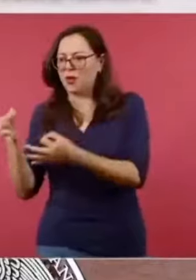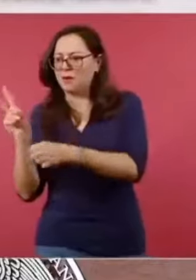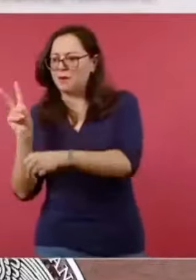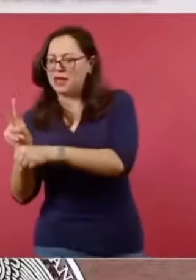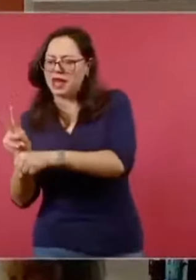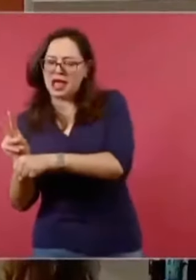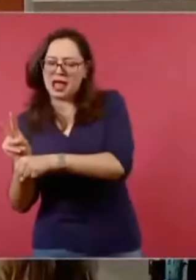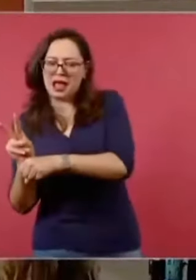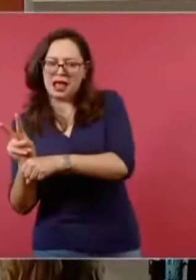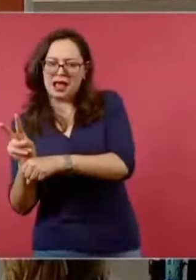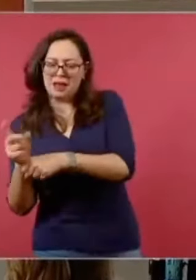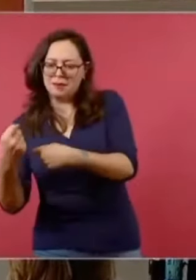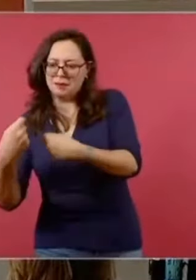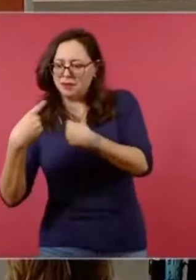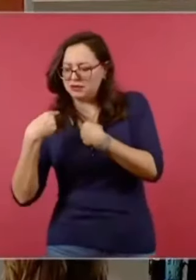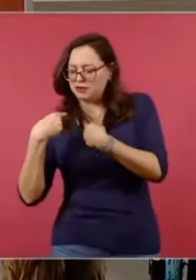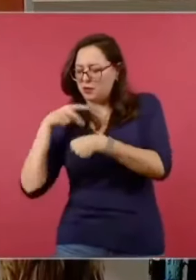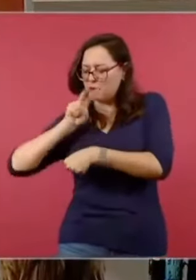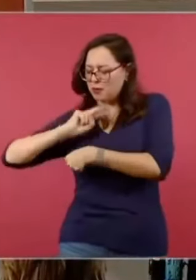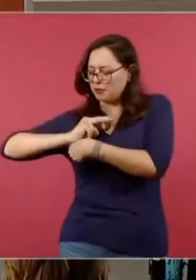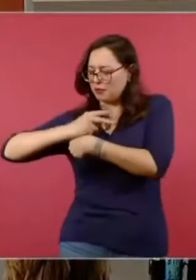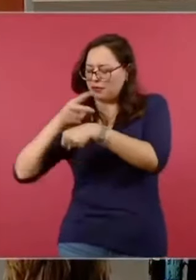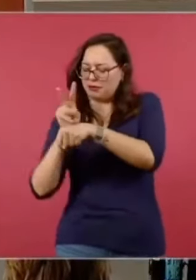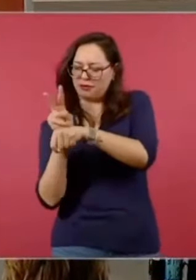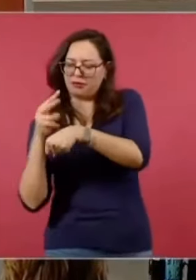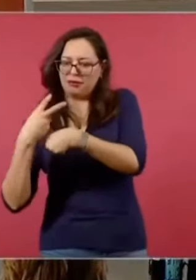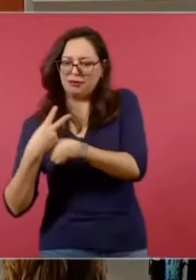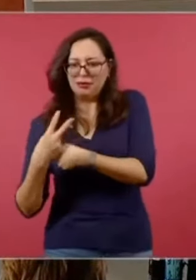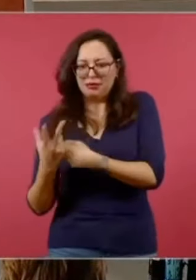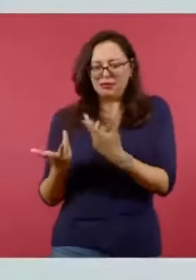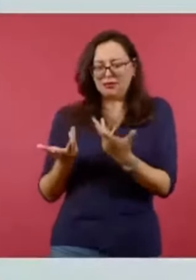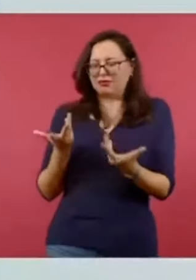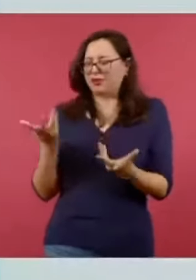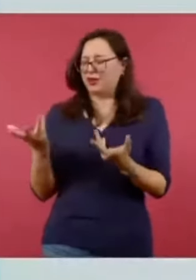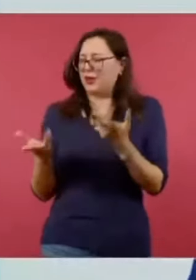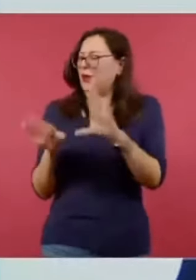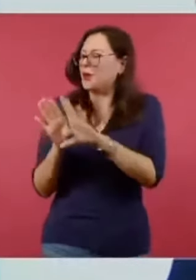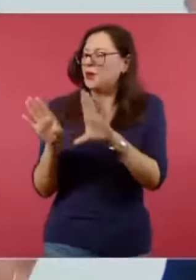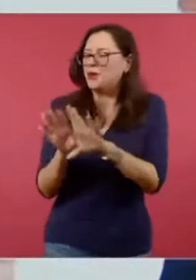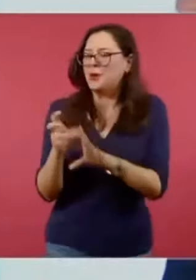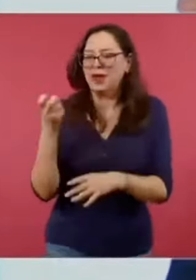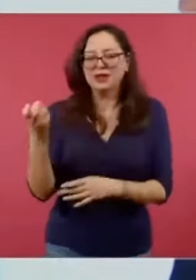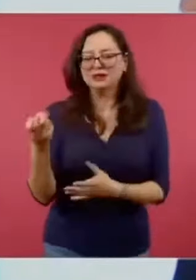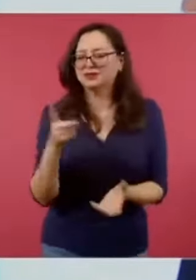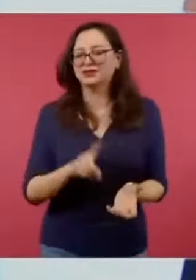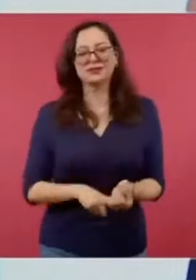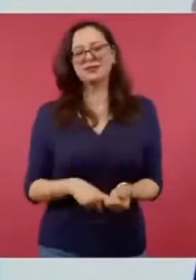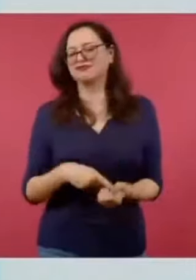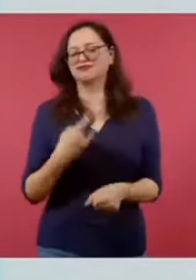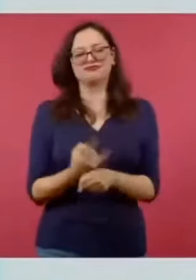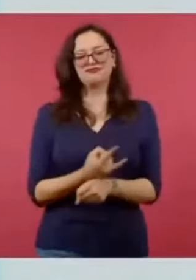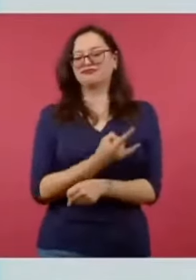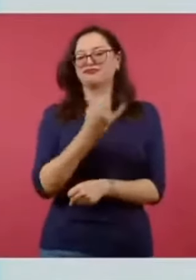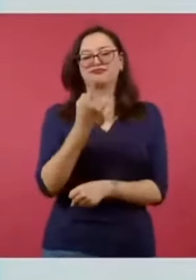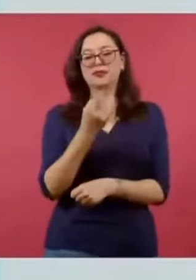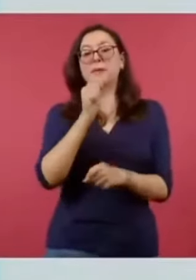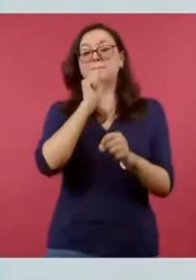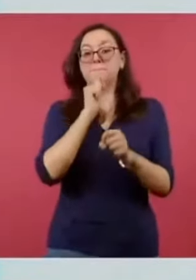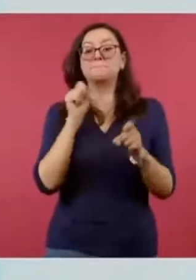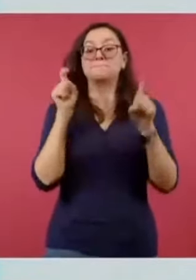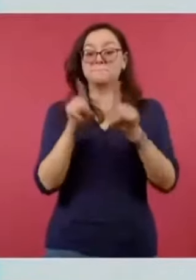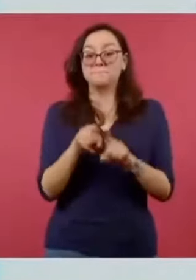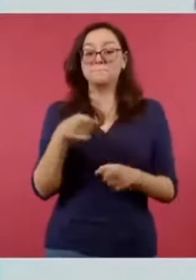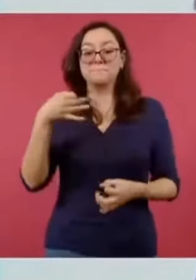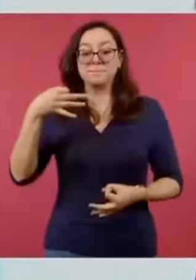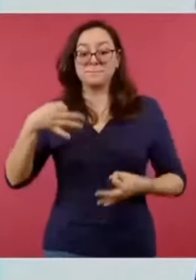y parte, no se puede juzgar a un juez dentro de este sistema. También la reforma impide que jueces puedan